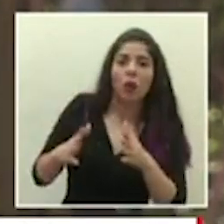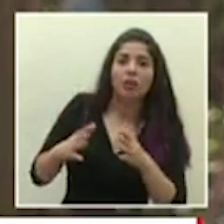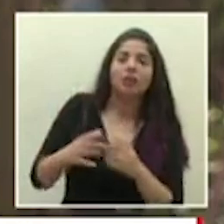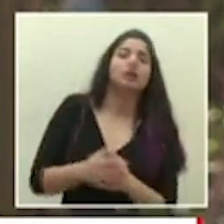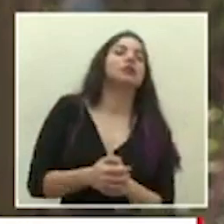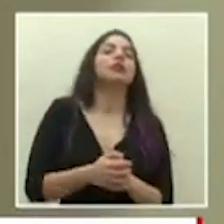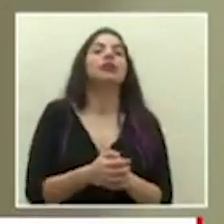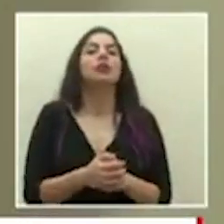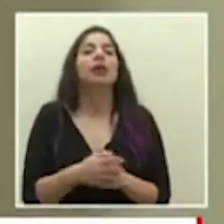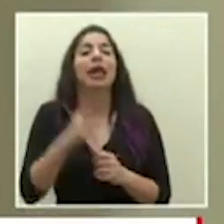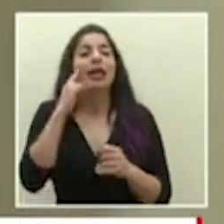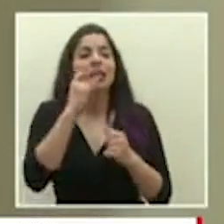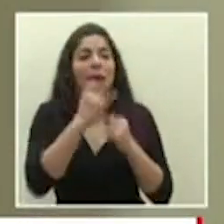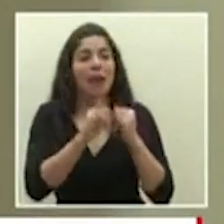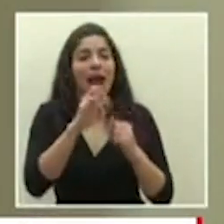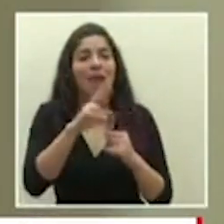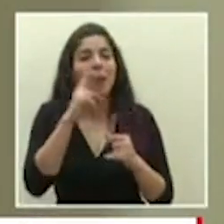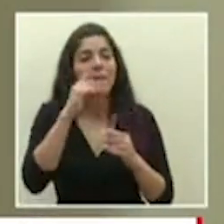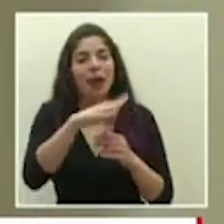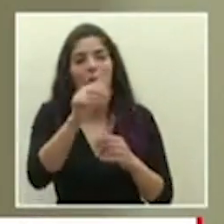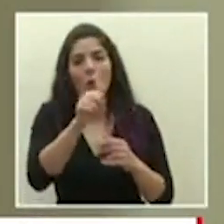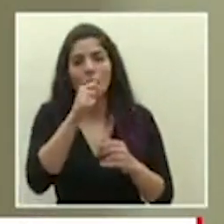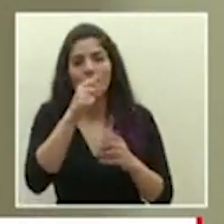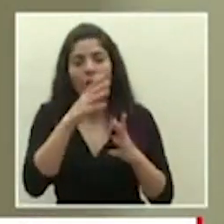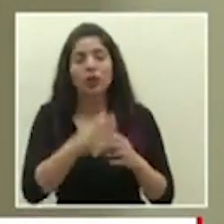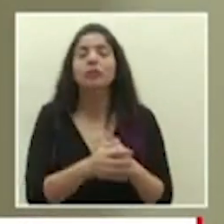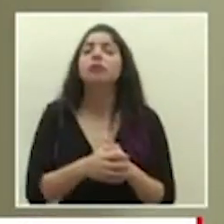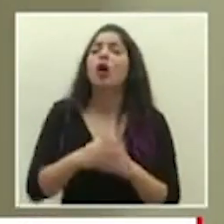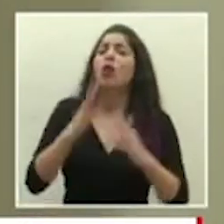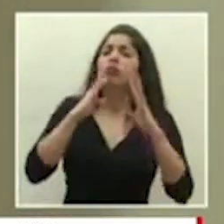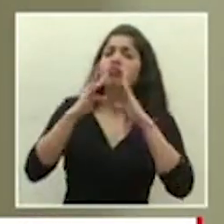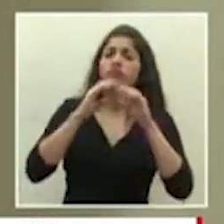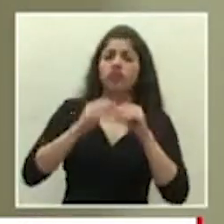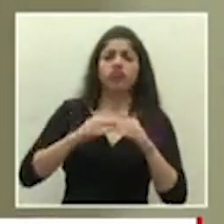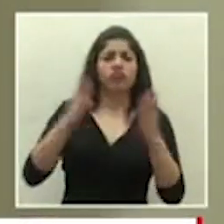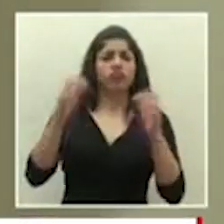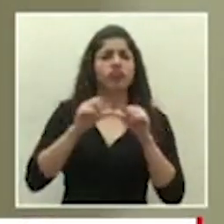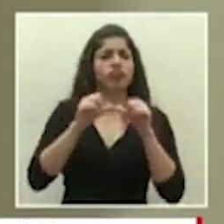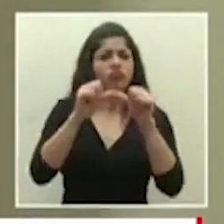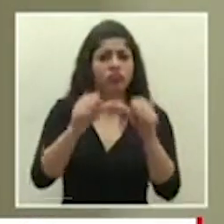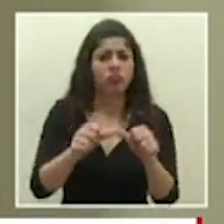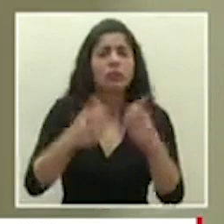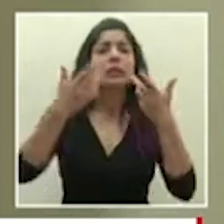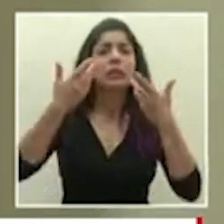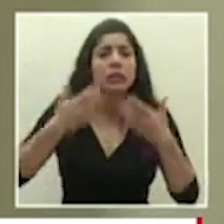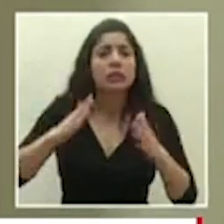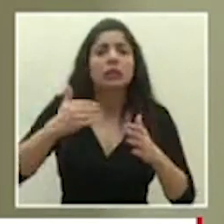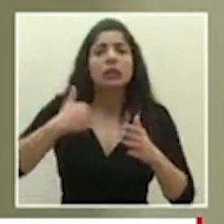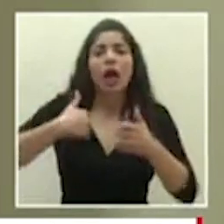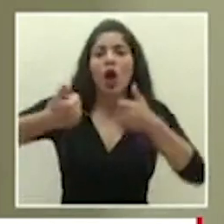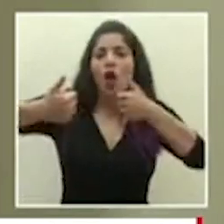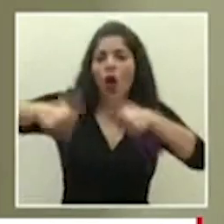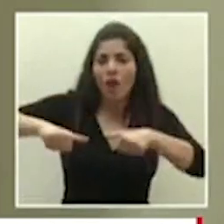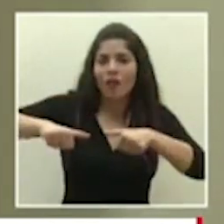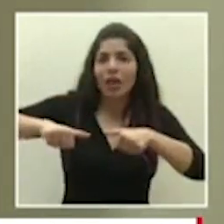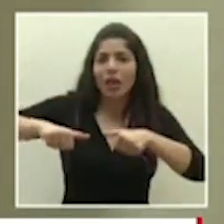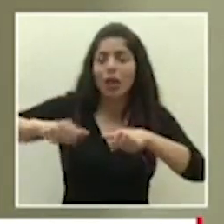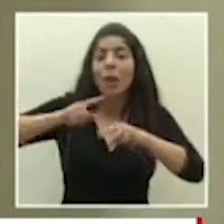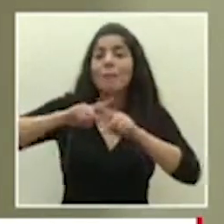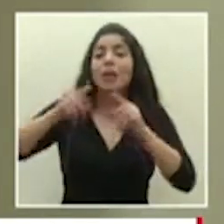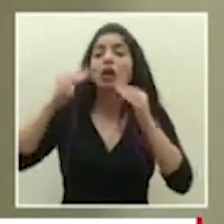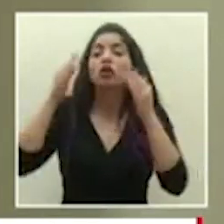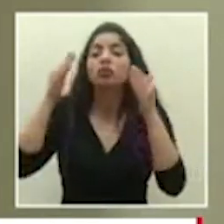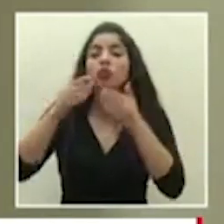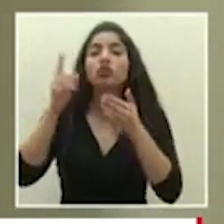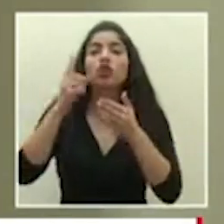estimado Gabriel para continuar con Tomás la conversación siempre está abierta hemos de nuevo ya tenemos un convenio pero está limitado a refugiados